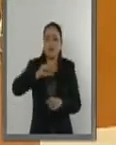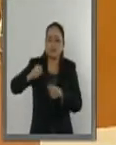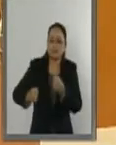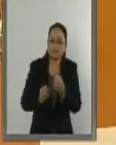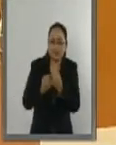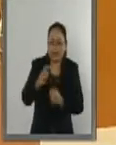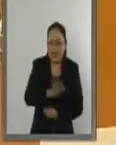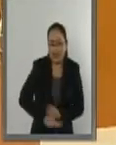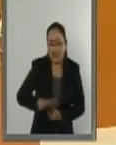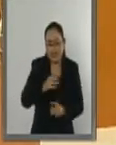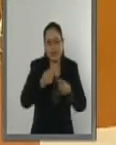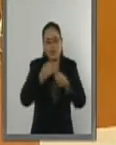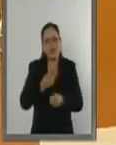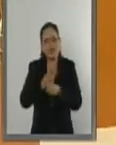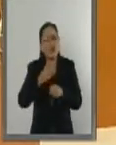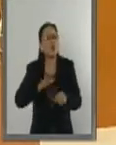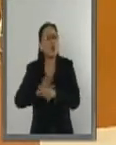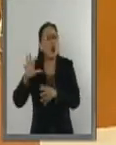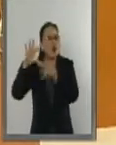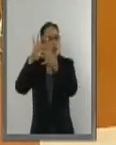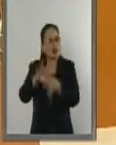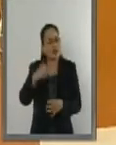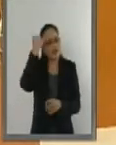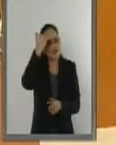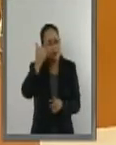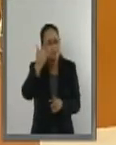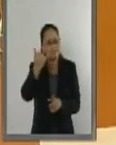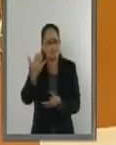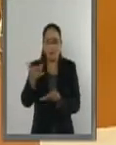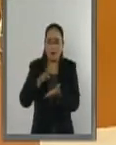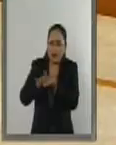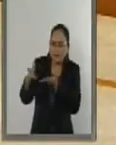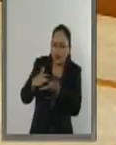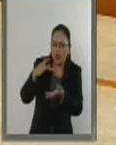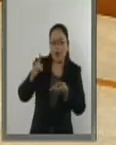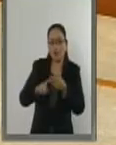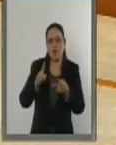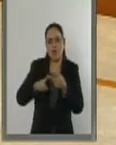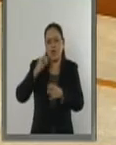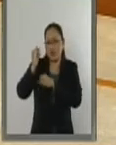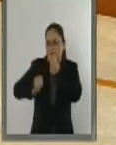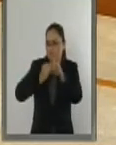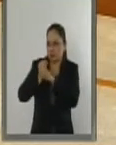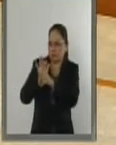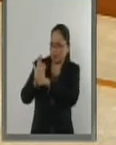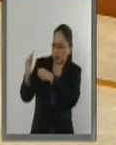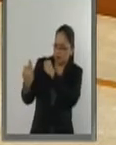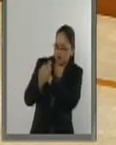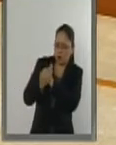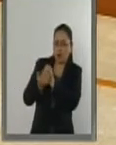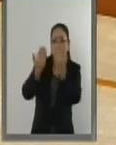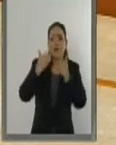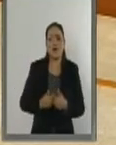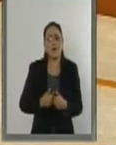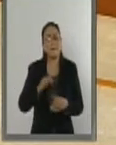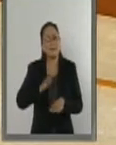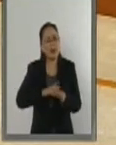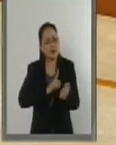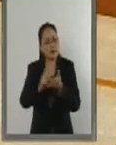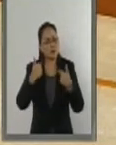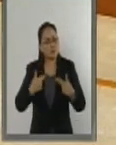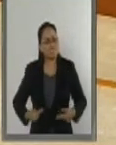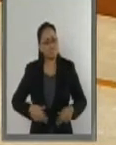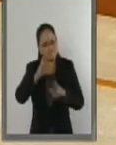pública con base en los principios de solidaridad internacional defensa y promoción de los derechos